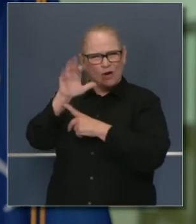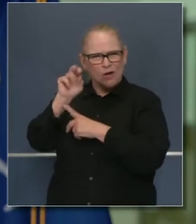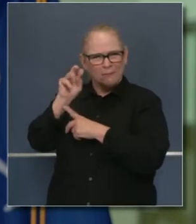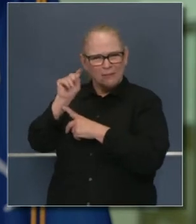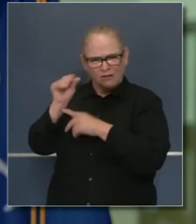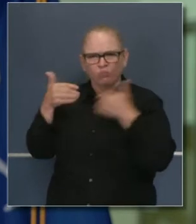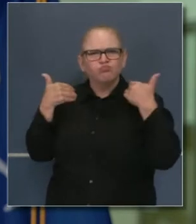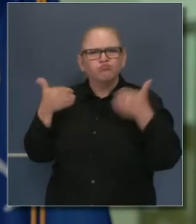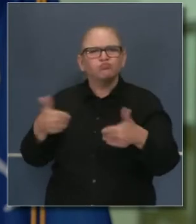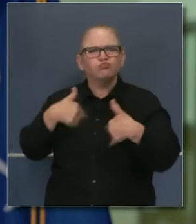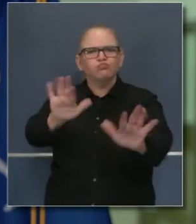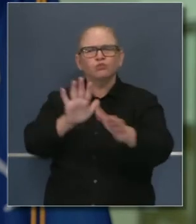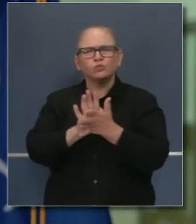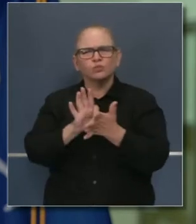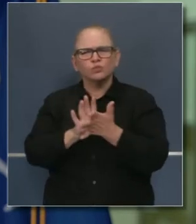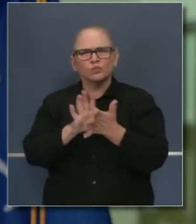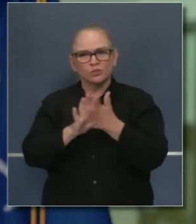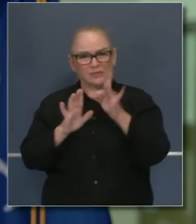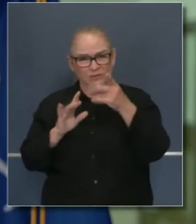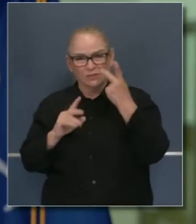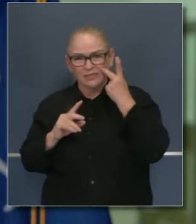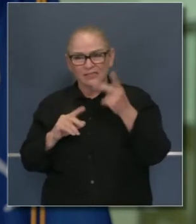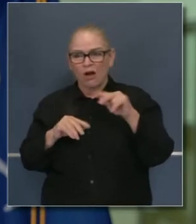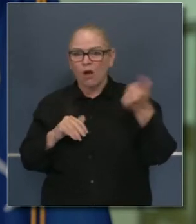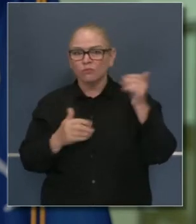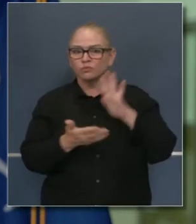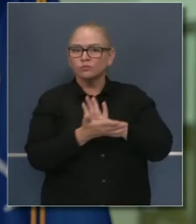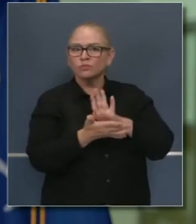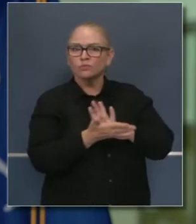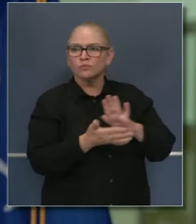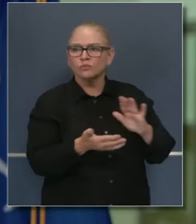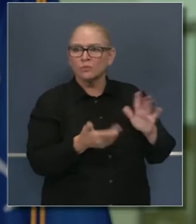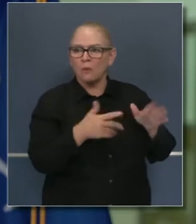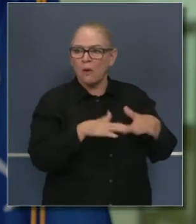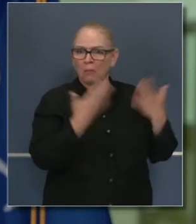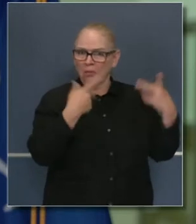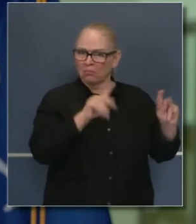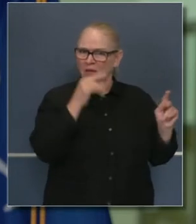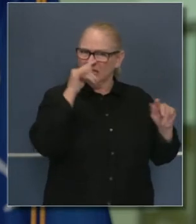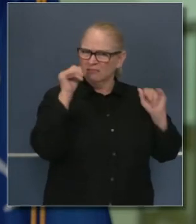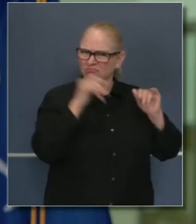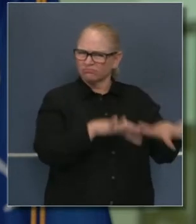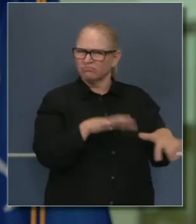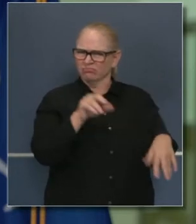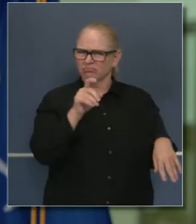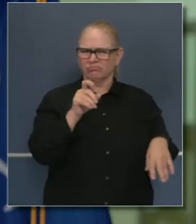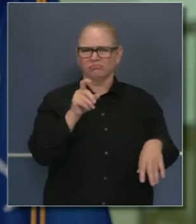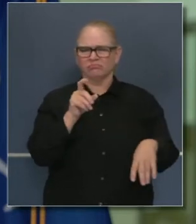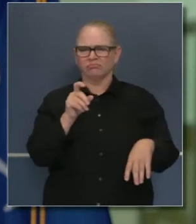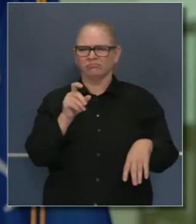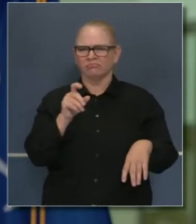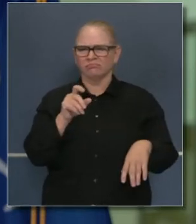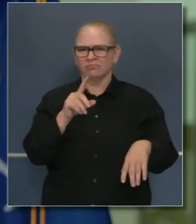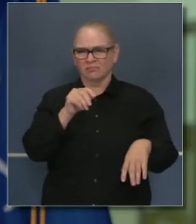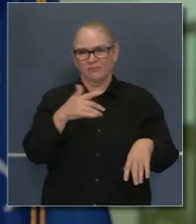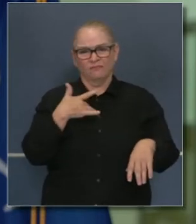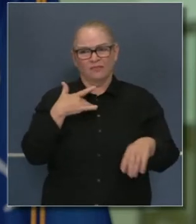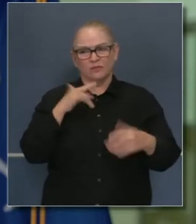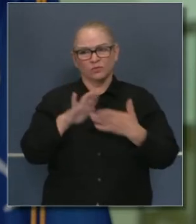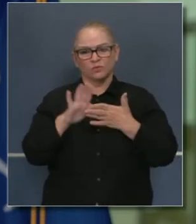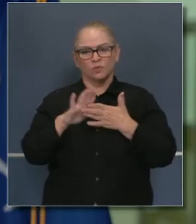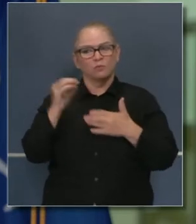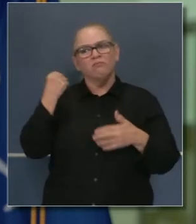los maestros como trabajadores de guarderías. Ahora, ¿podrían hacer las escuelas en el resto del estado? ¿Y piensa usted que hay algún